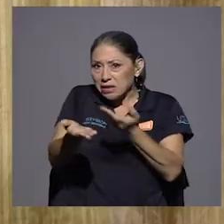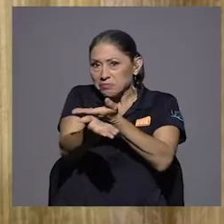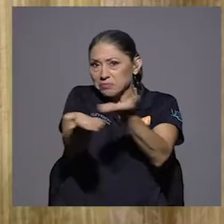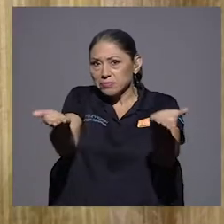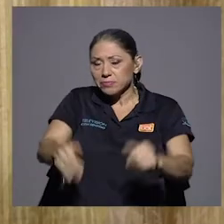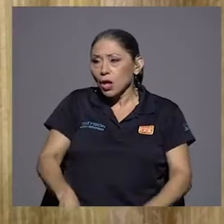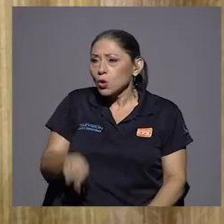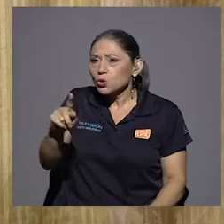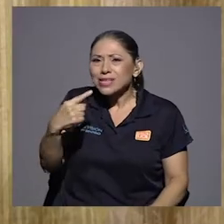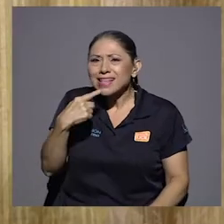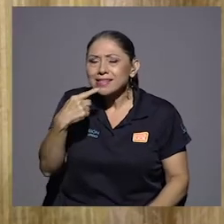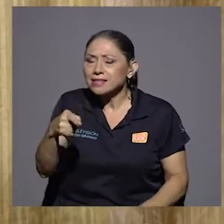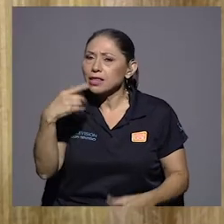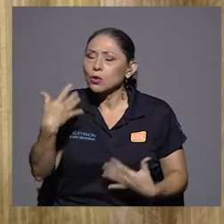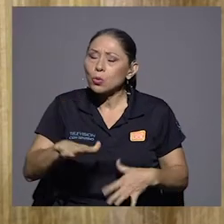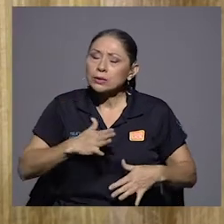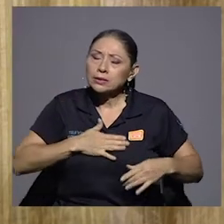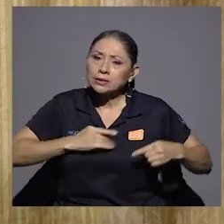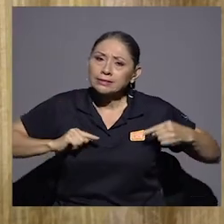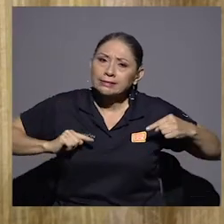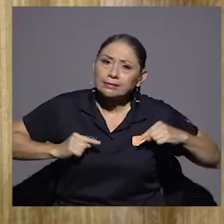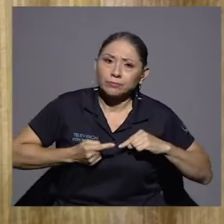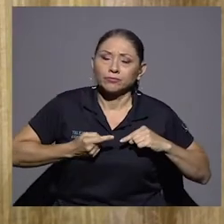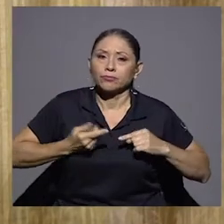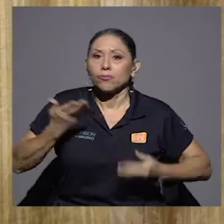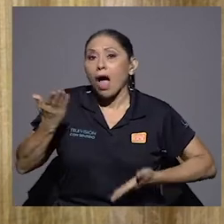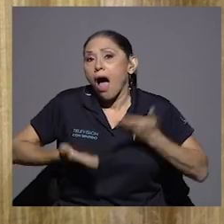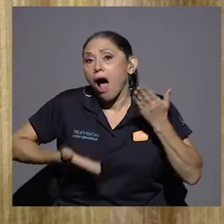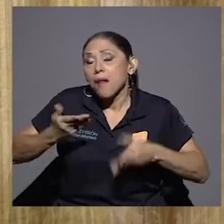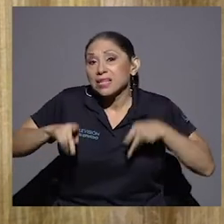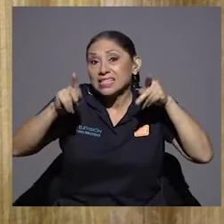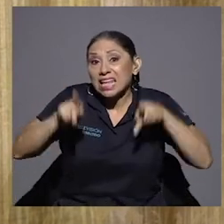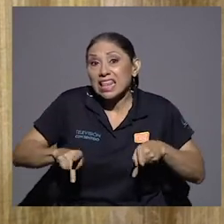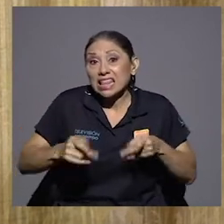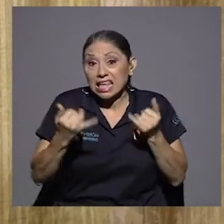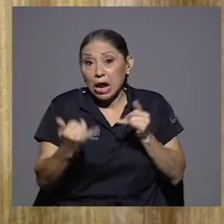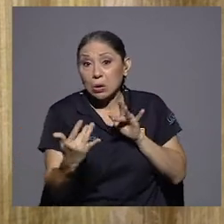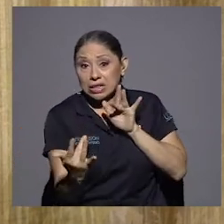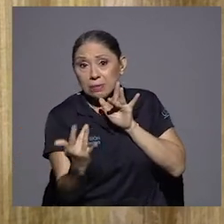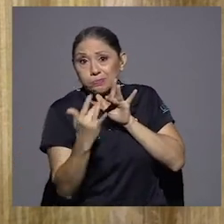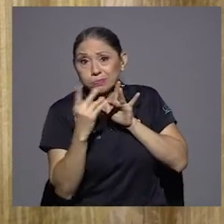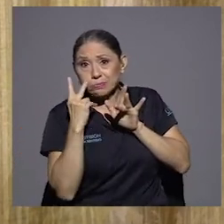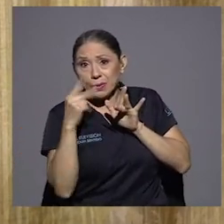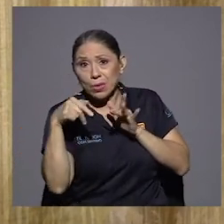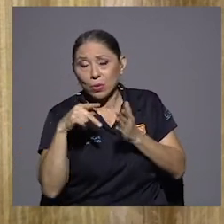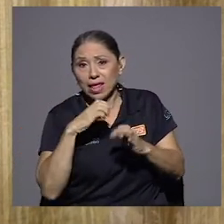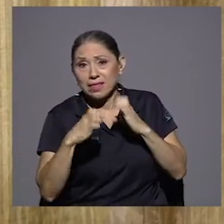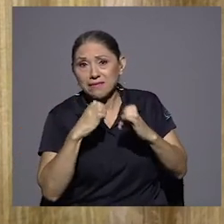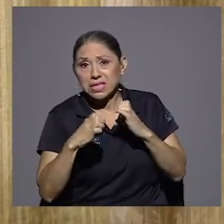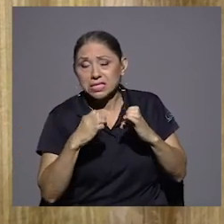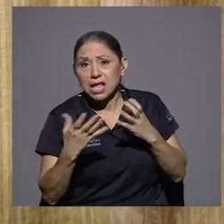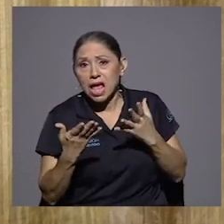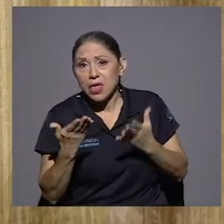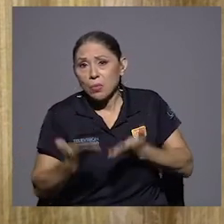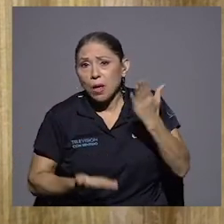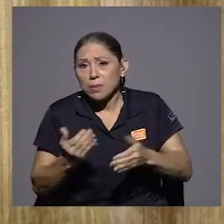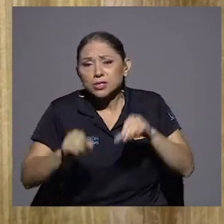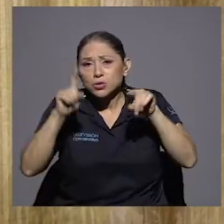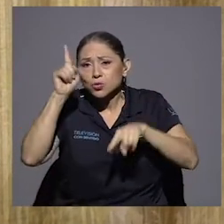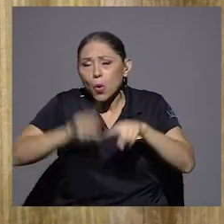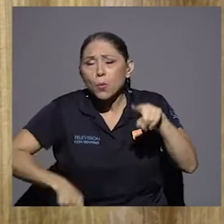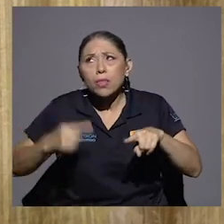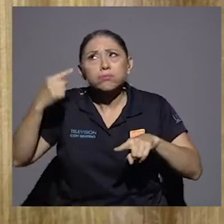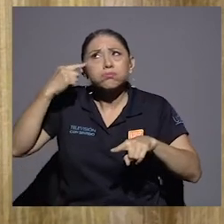diciendo es tremendamente doloroso y tal vez la gente que recién se incorpora a esta entrevista no puede hacer esa ruta